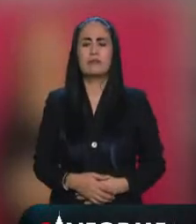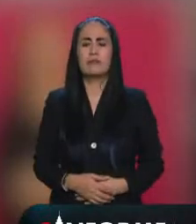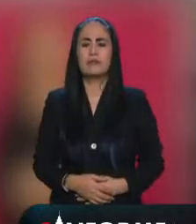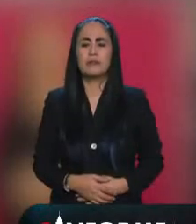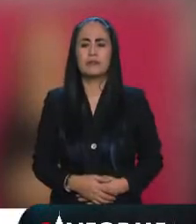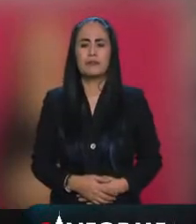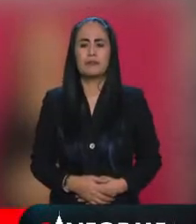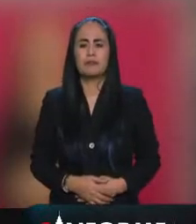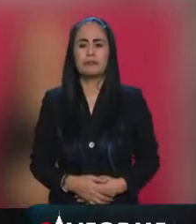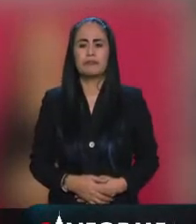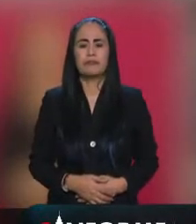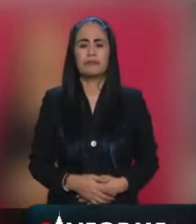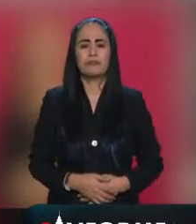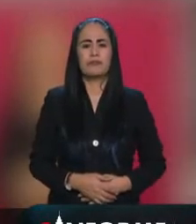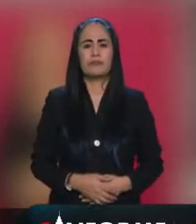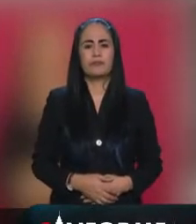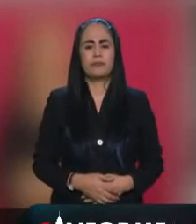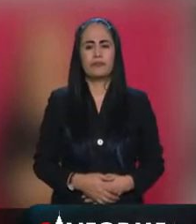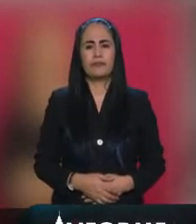si están